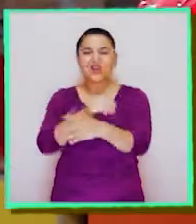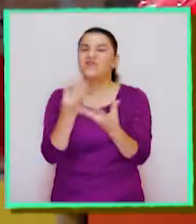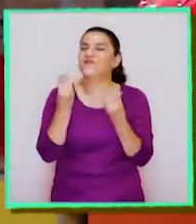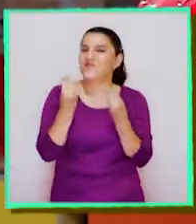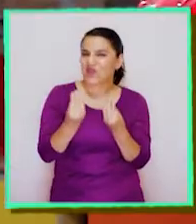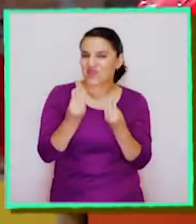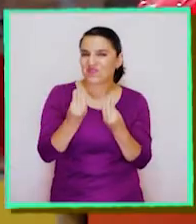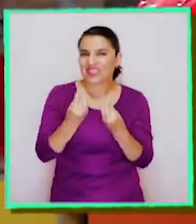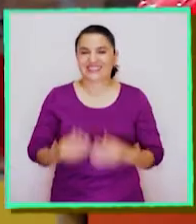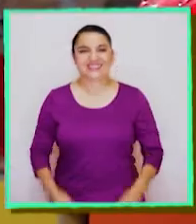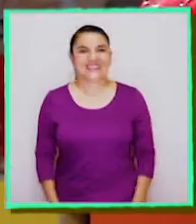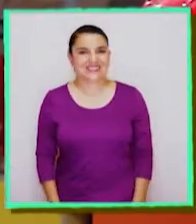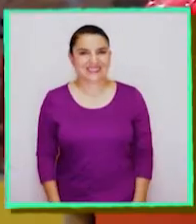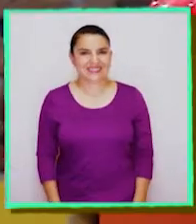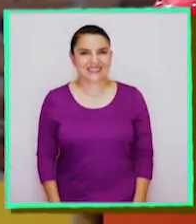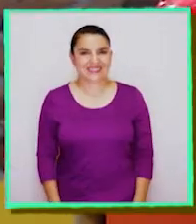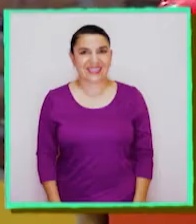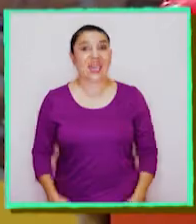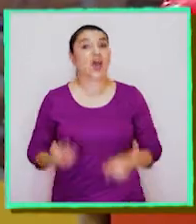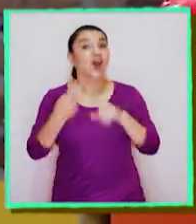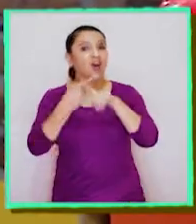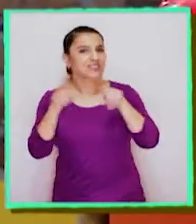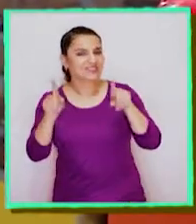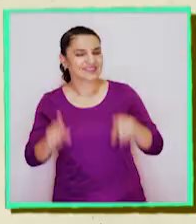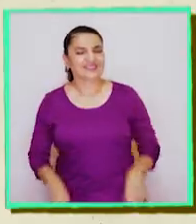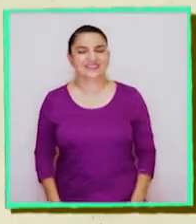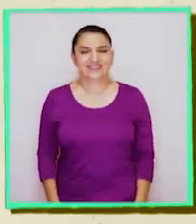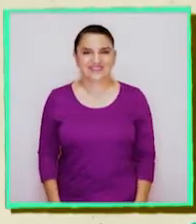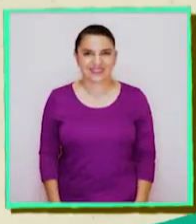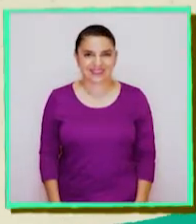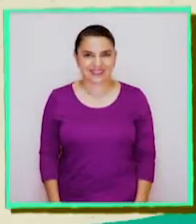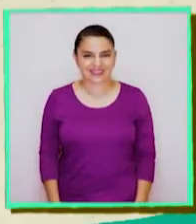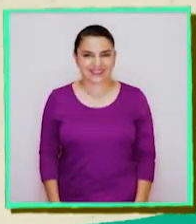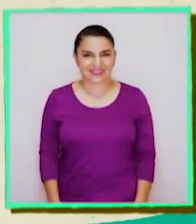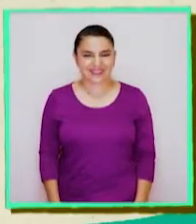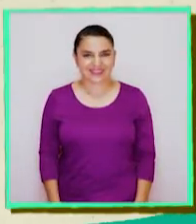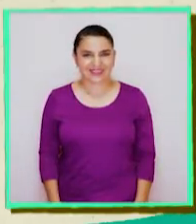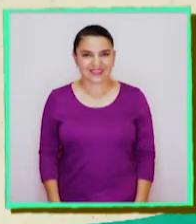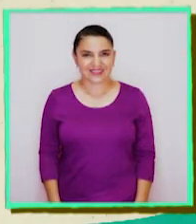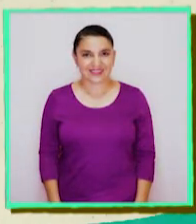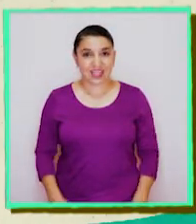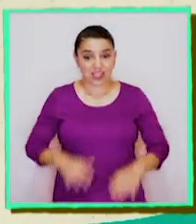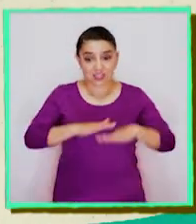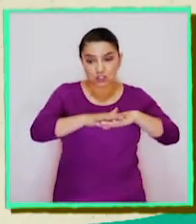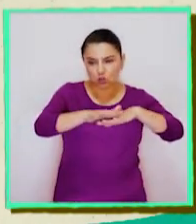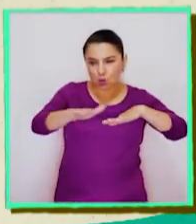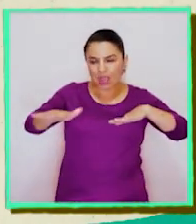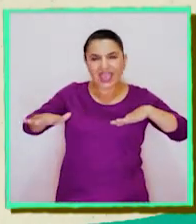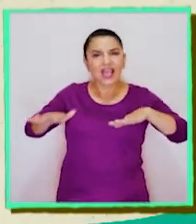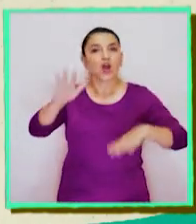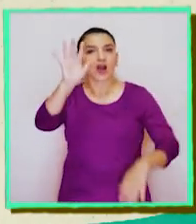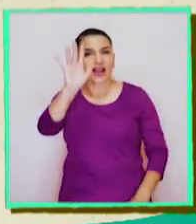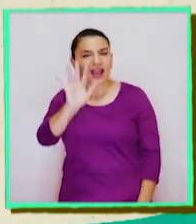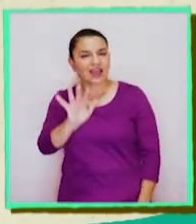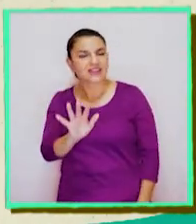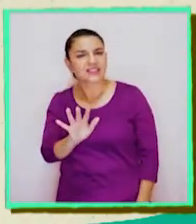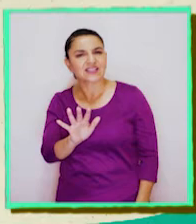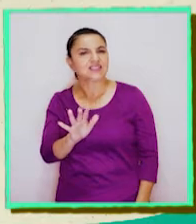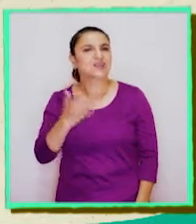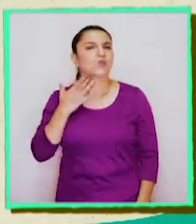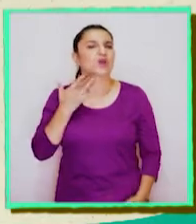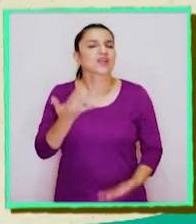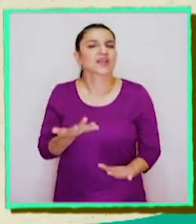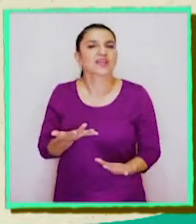¡Muy bien! ¡Vamos al siguiente! Este tipo de suelo se caracteriza porque...